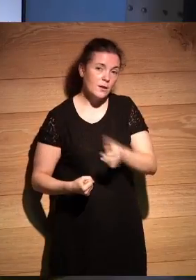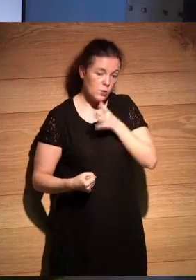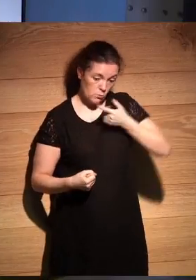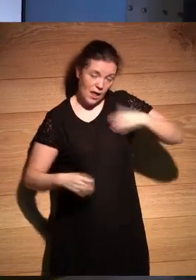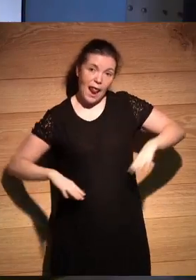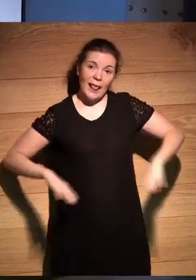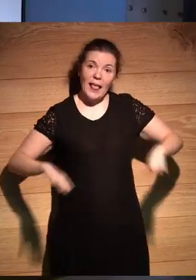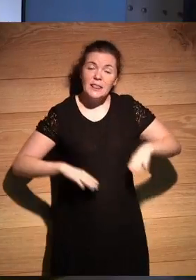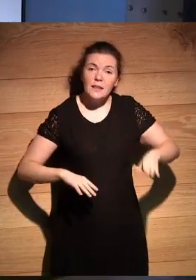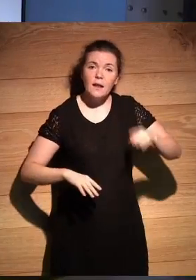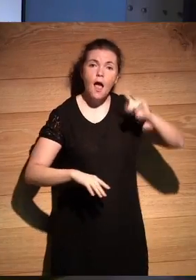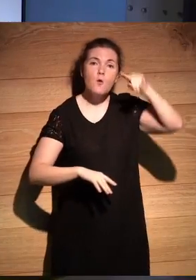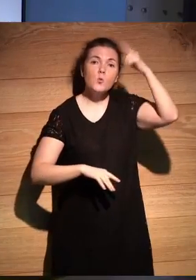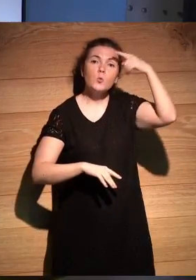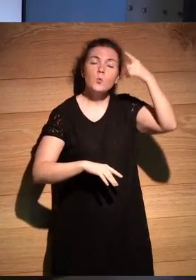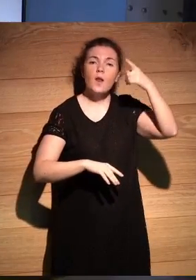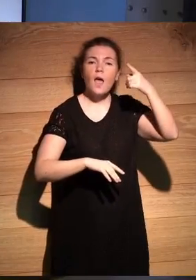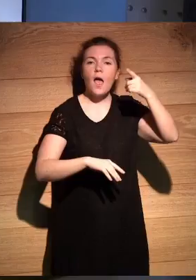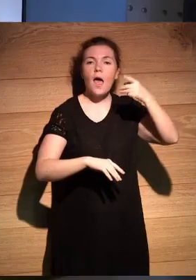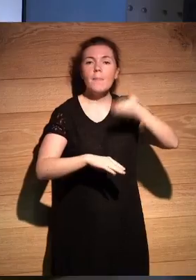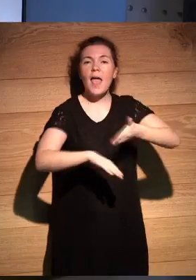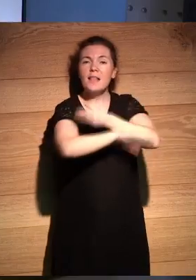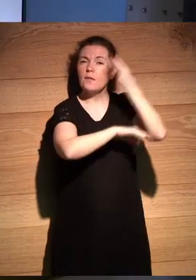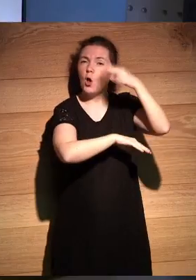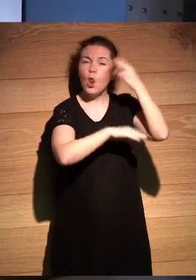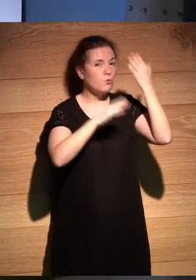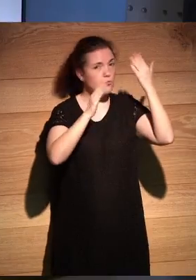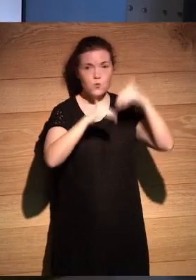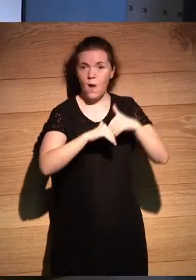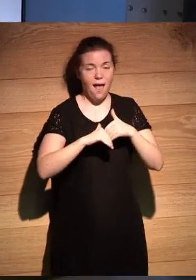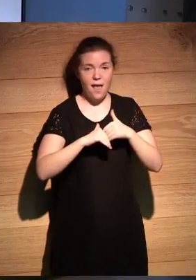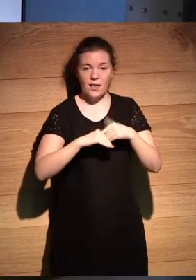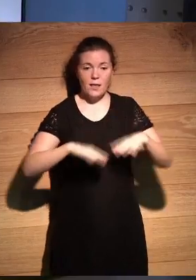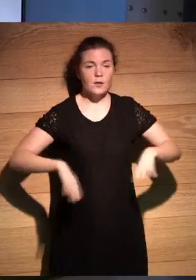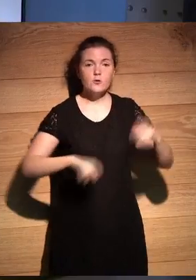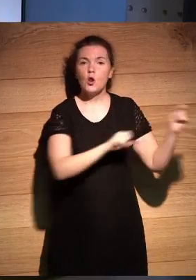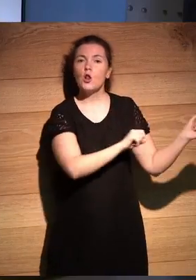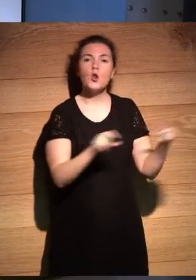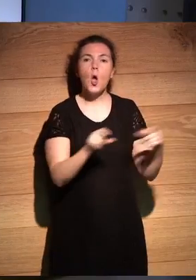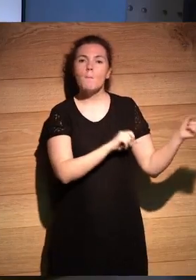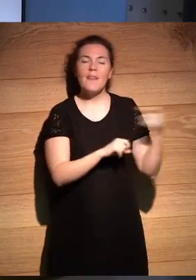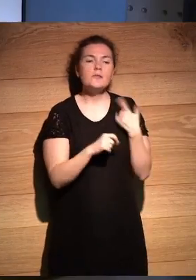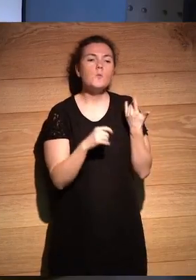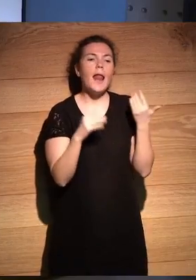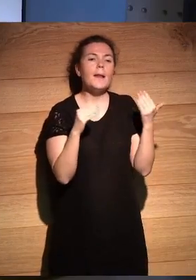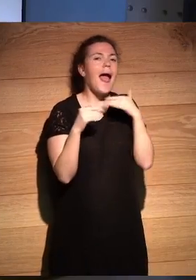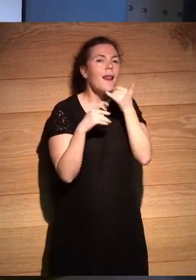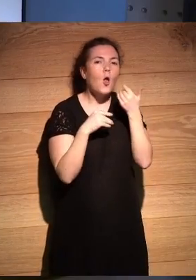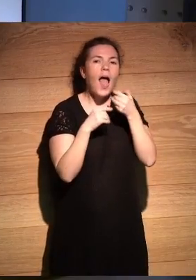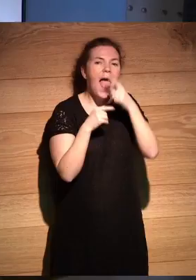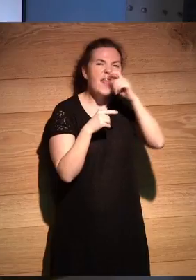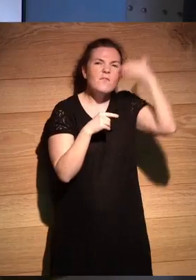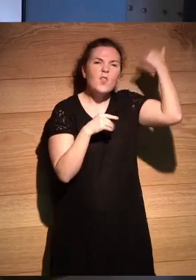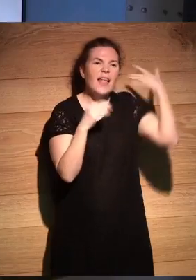en la Argentina las las las culturas indígenas eran generalmente nómades no habían dejado ruinas no teníamos pirámides